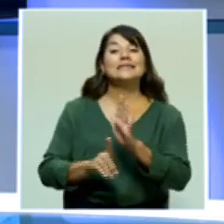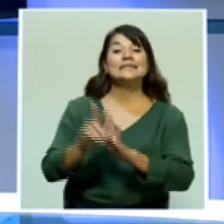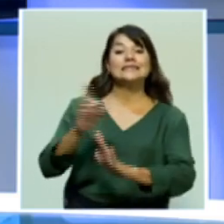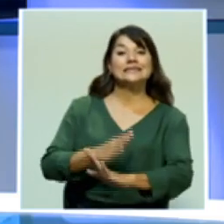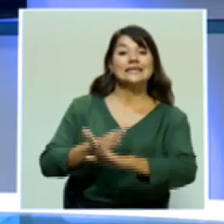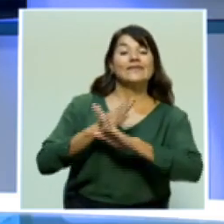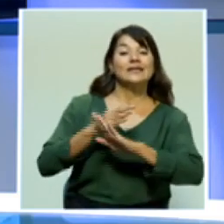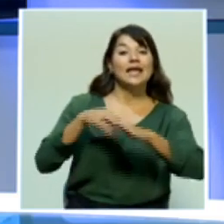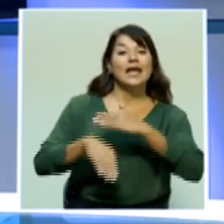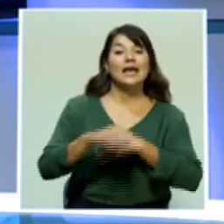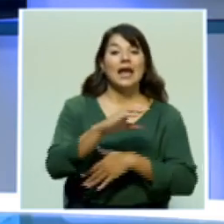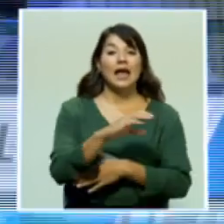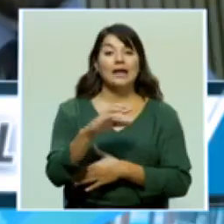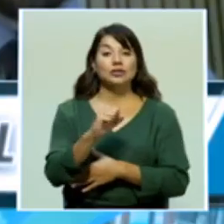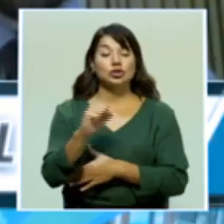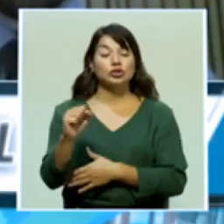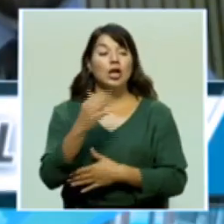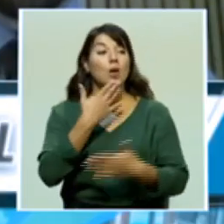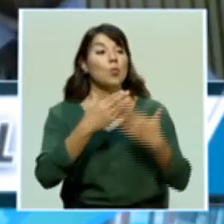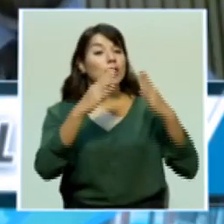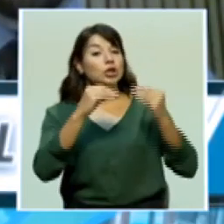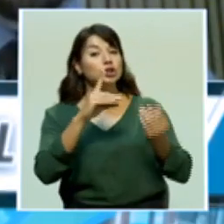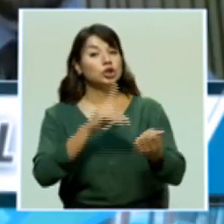Social. Buenas noches, doctor Castro.